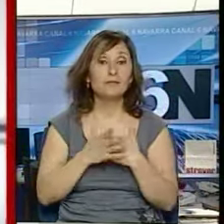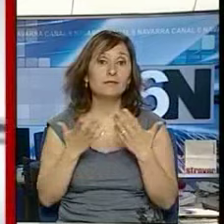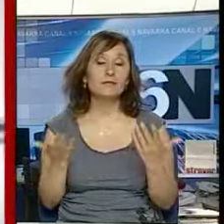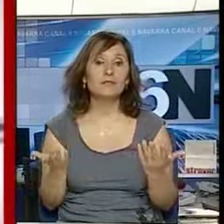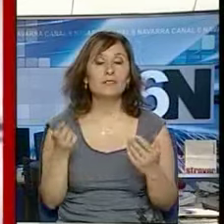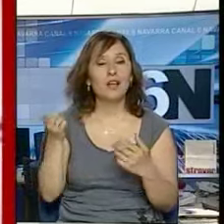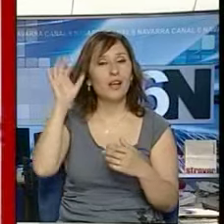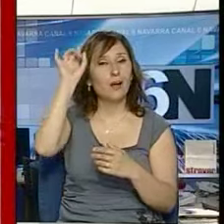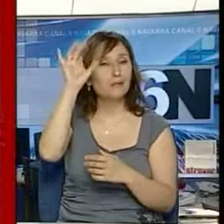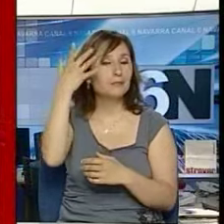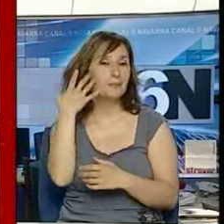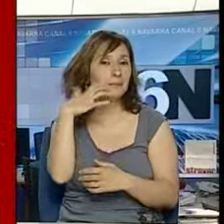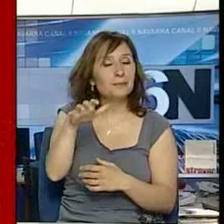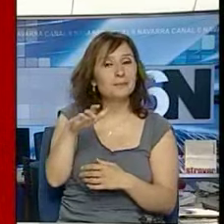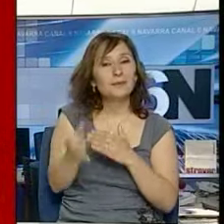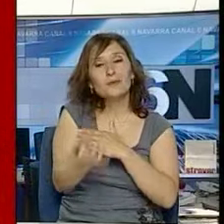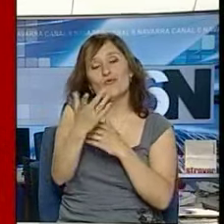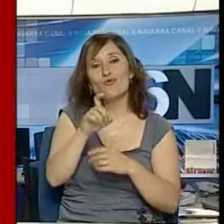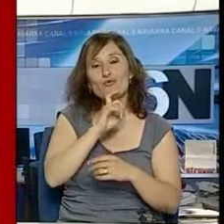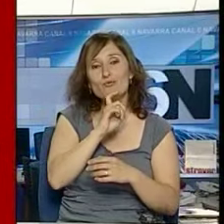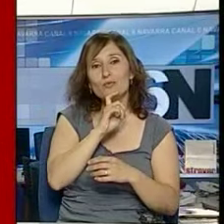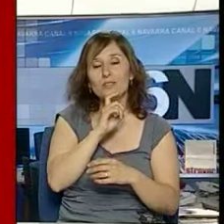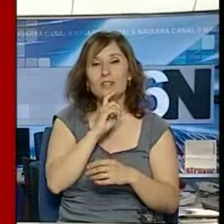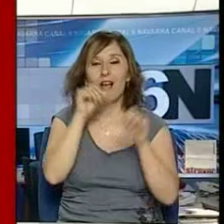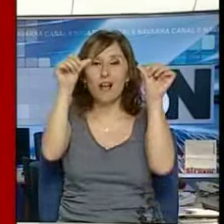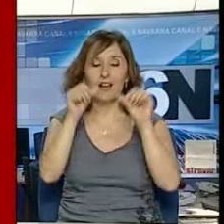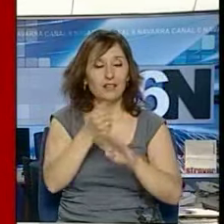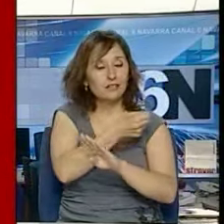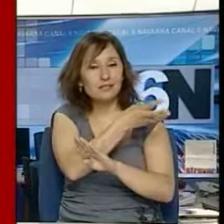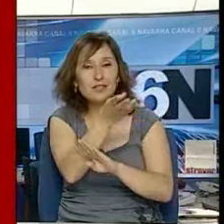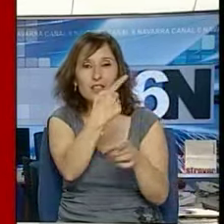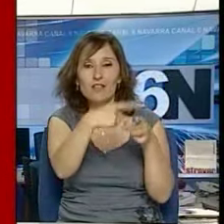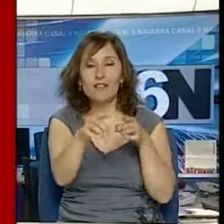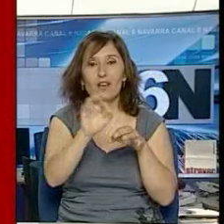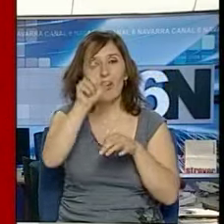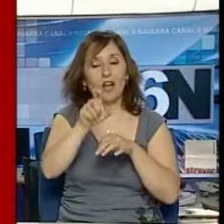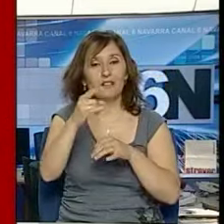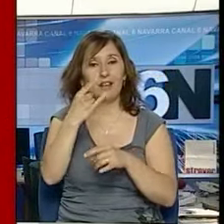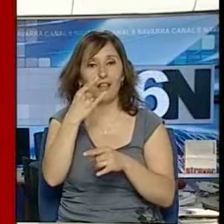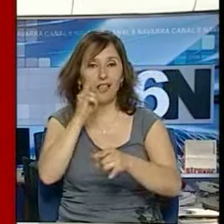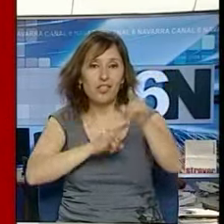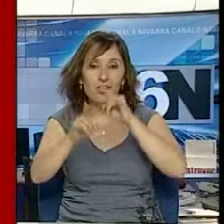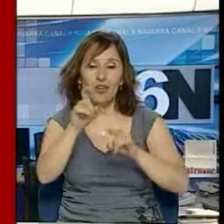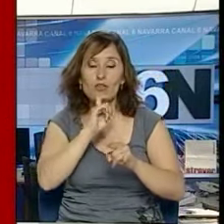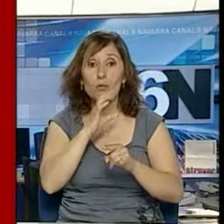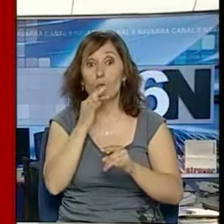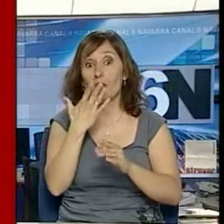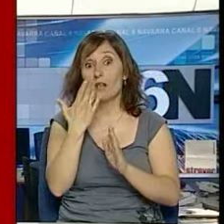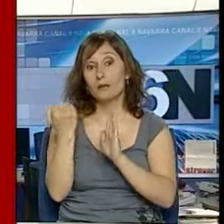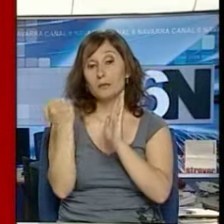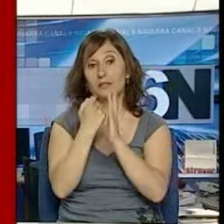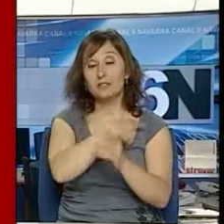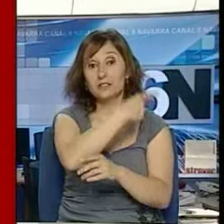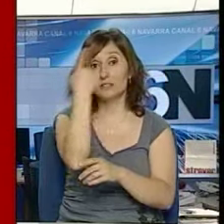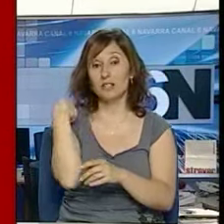residir la originalidad de este cartel? ¿Qué es lo que le diferencia del resto y qué ha enganchado al público? Quizás sea el icono del santo y lo